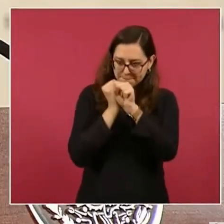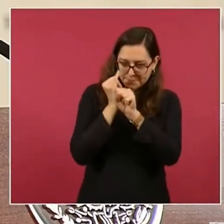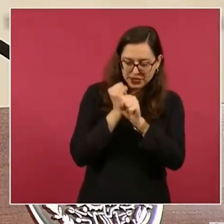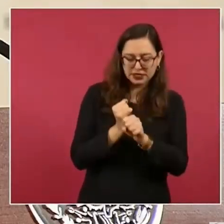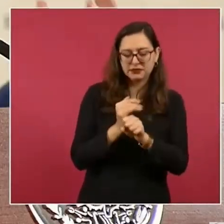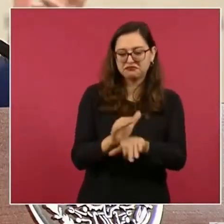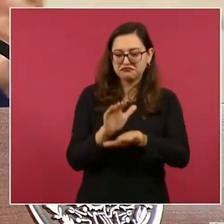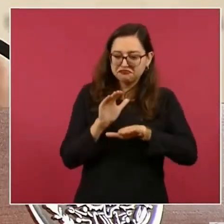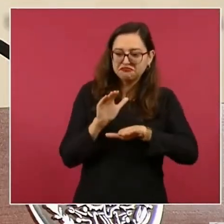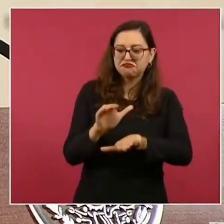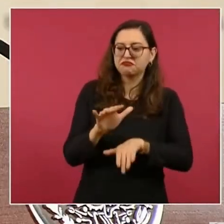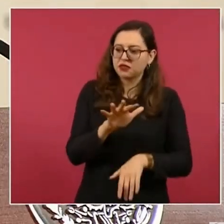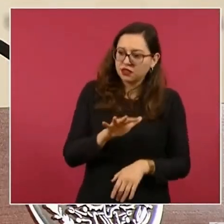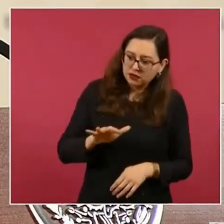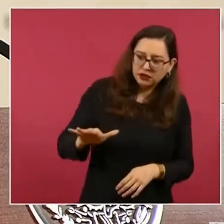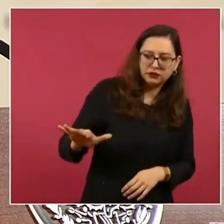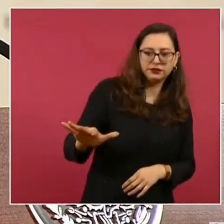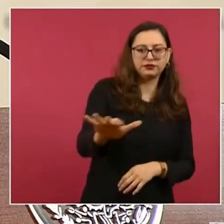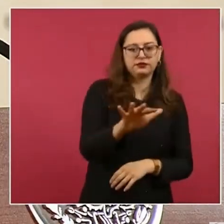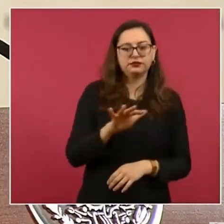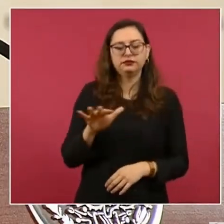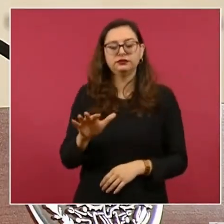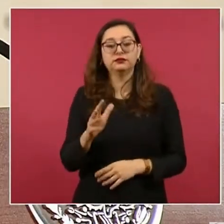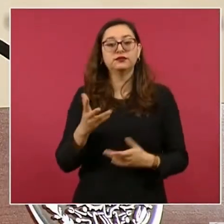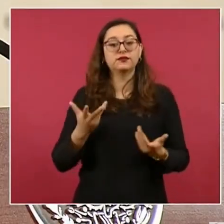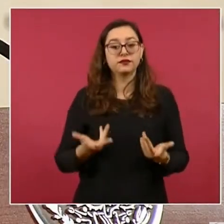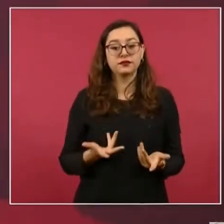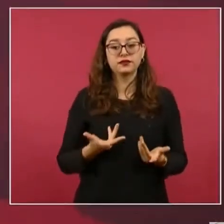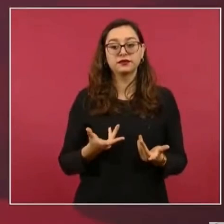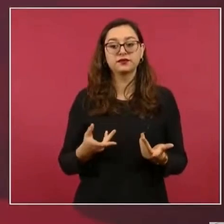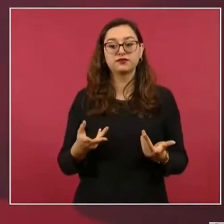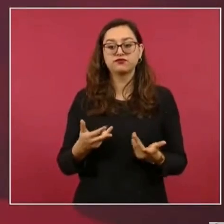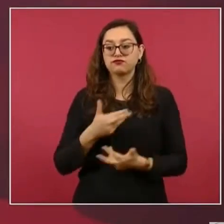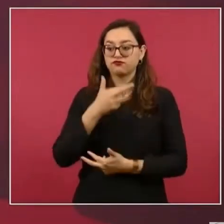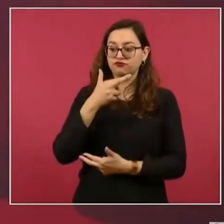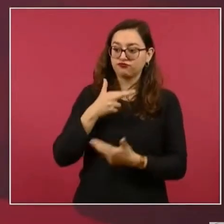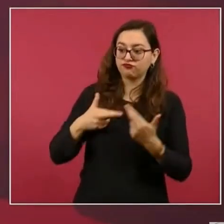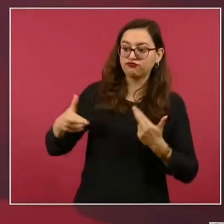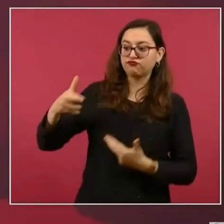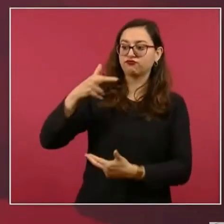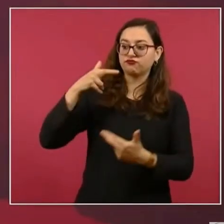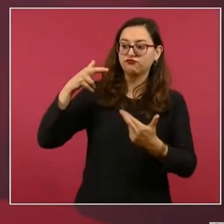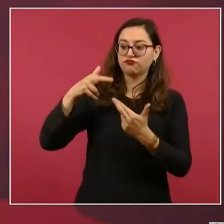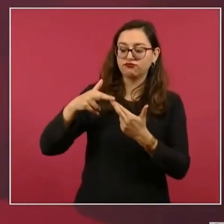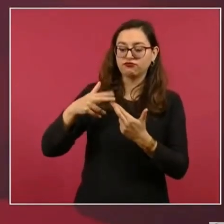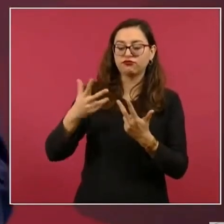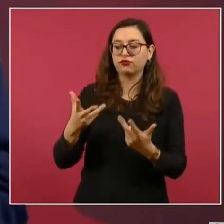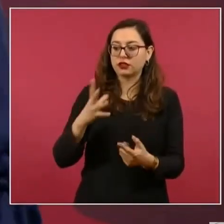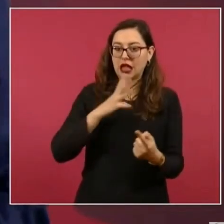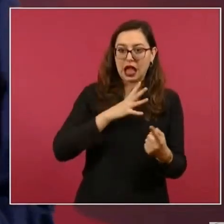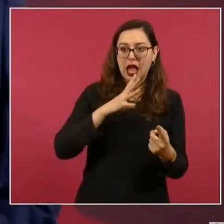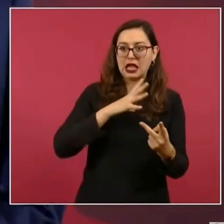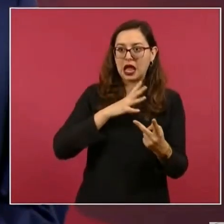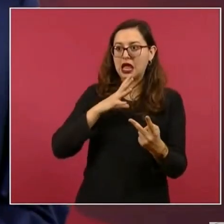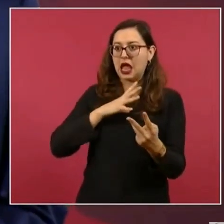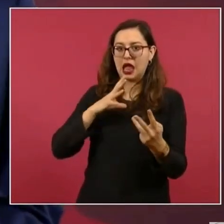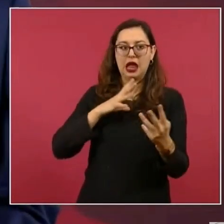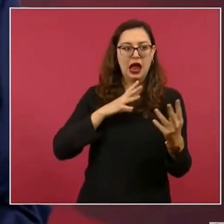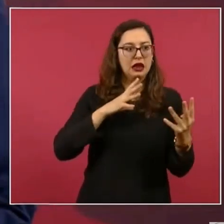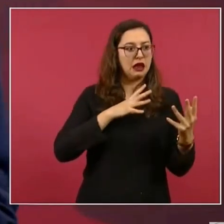a conocer lo que existe en la región, los nuevos